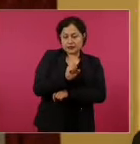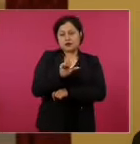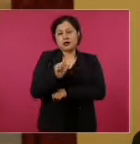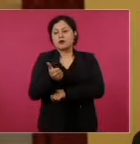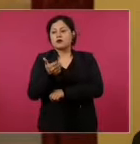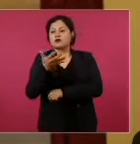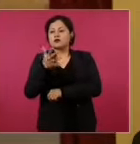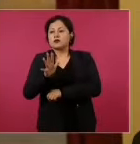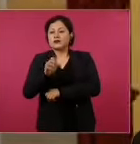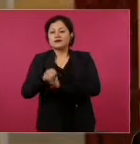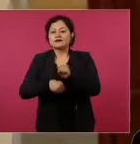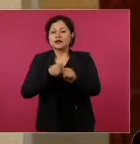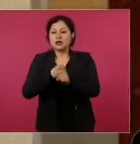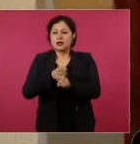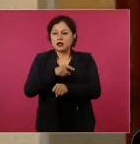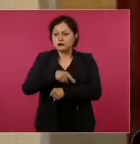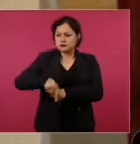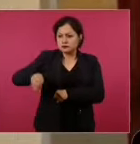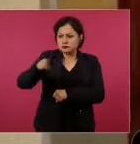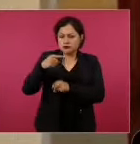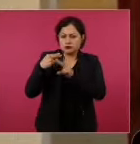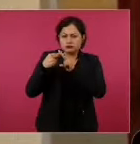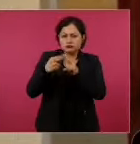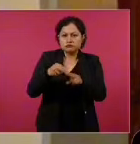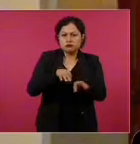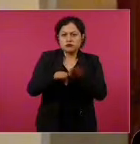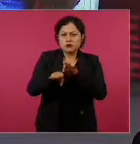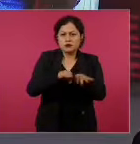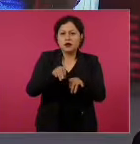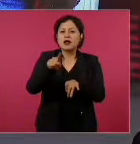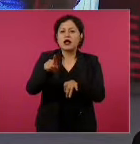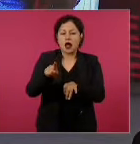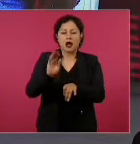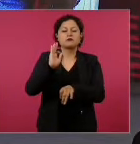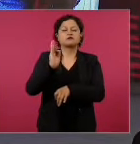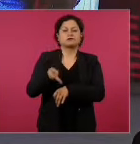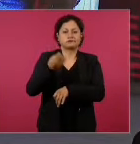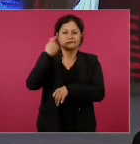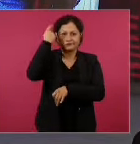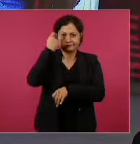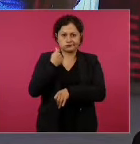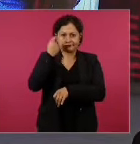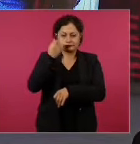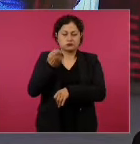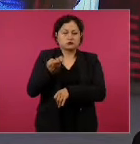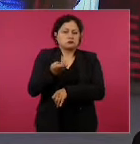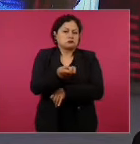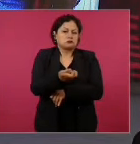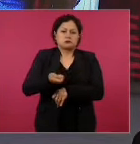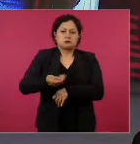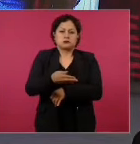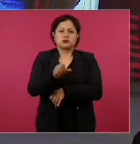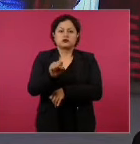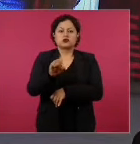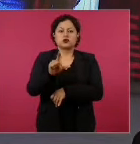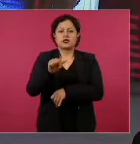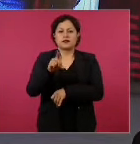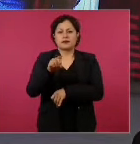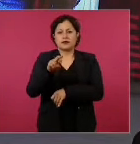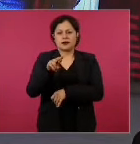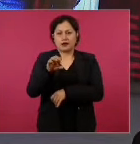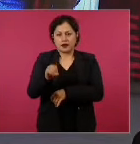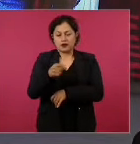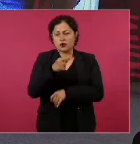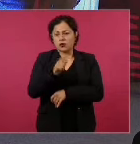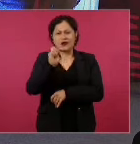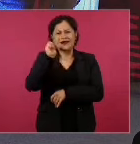cotización podías acceder a una pensión. Este sistema solidario garantizaba, y aquí lo vamos a ver